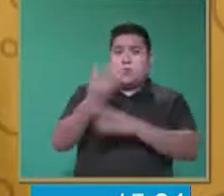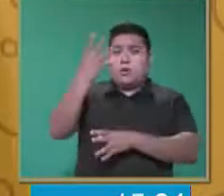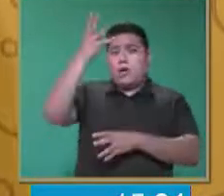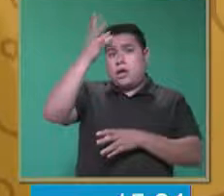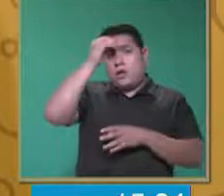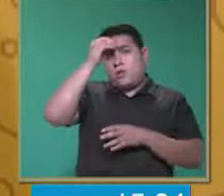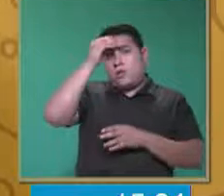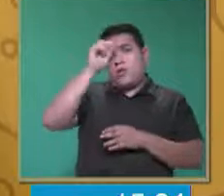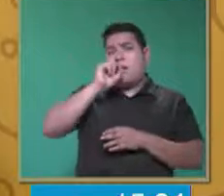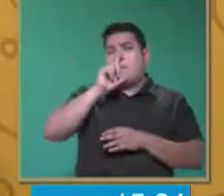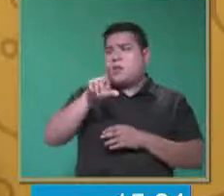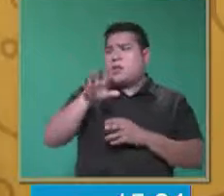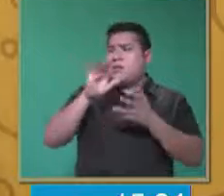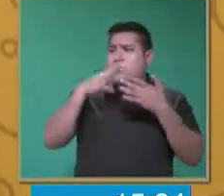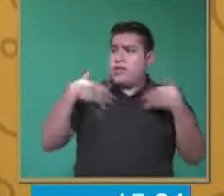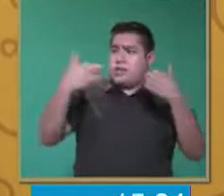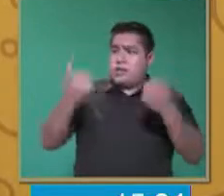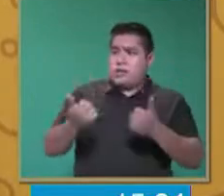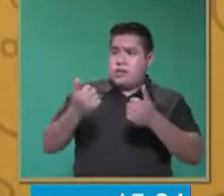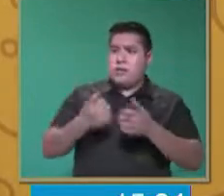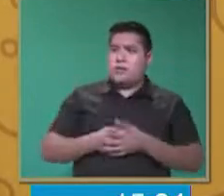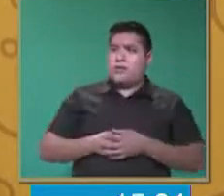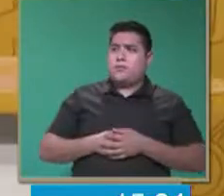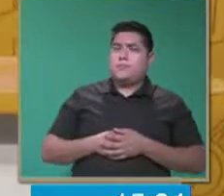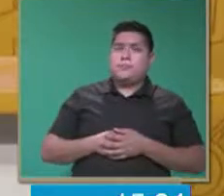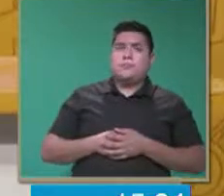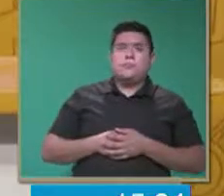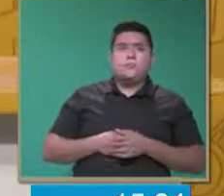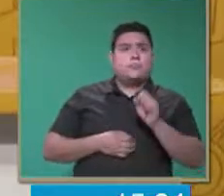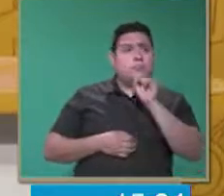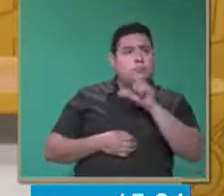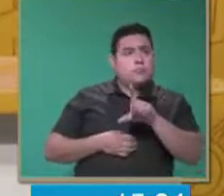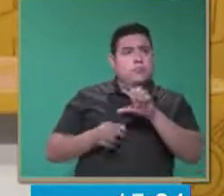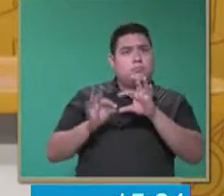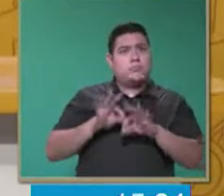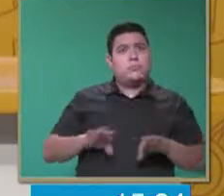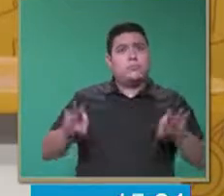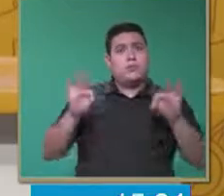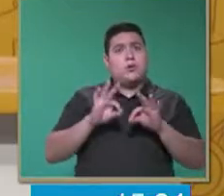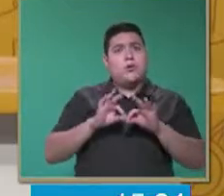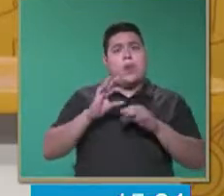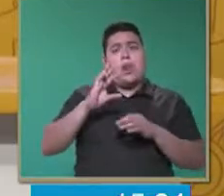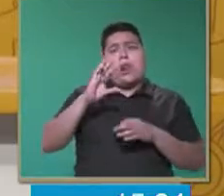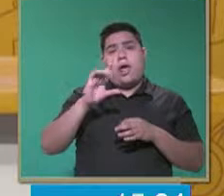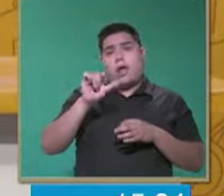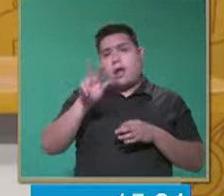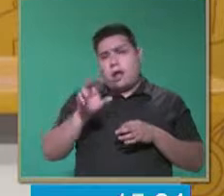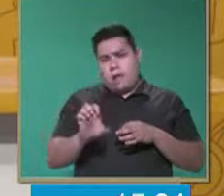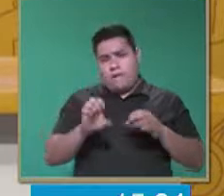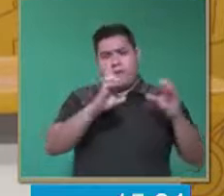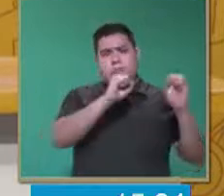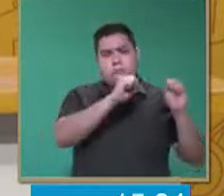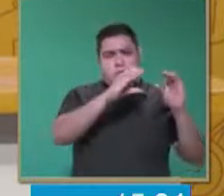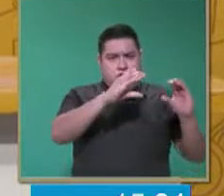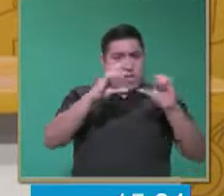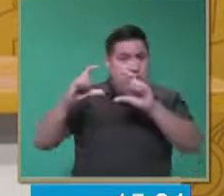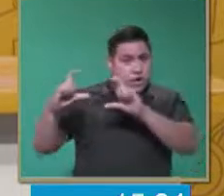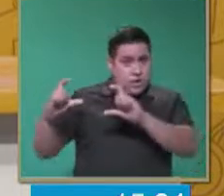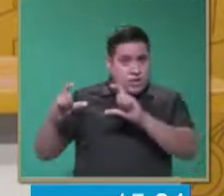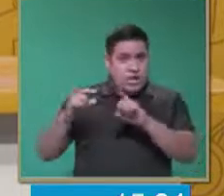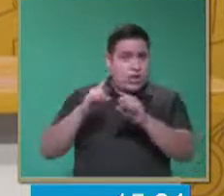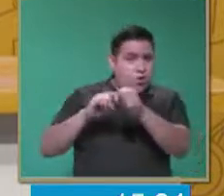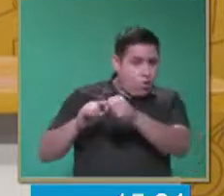su comprensión. Así mismo, es importante también que con estas claves o con esta metodología de enseñanza,